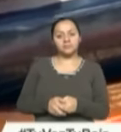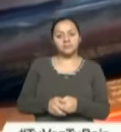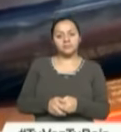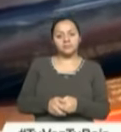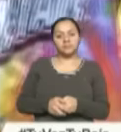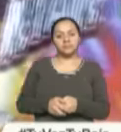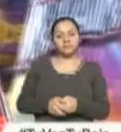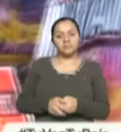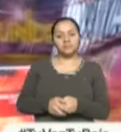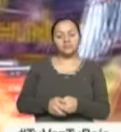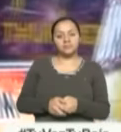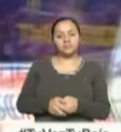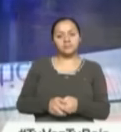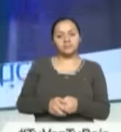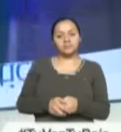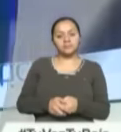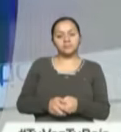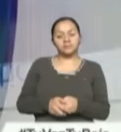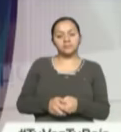Ciudadano.